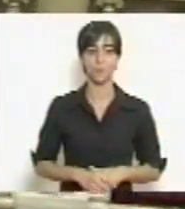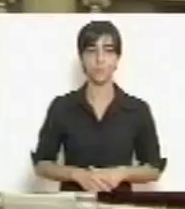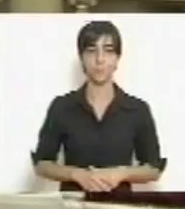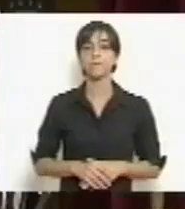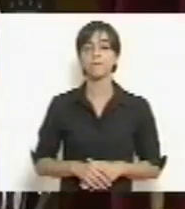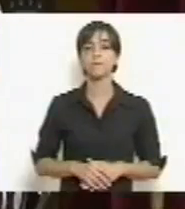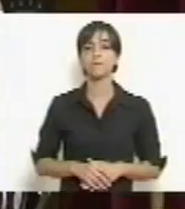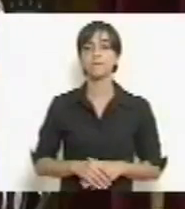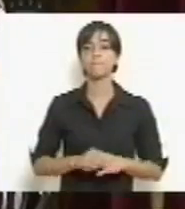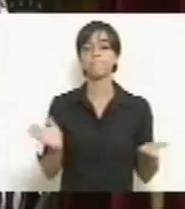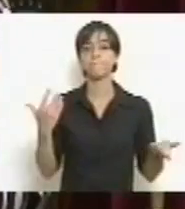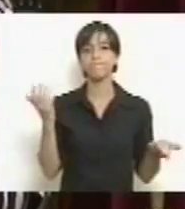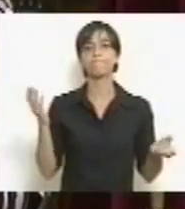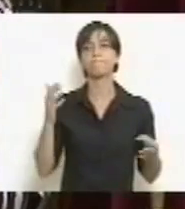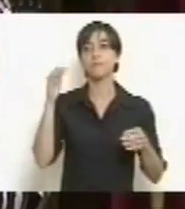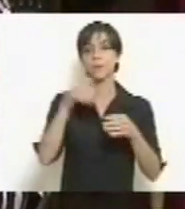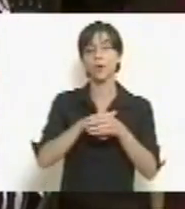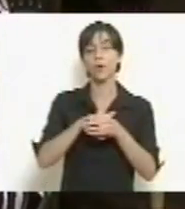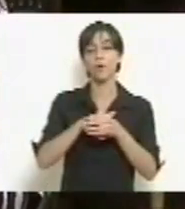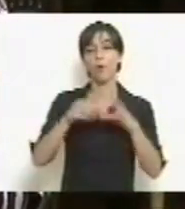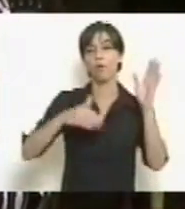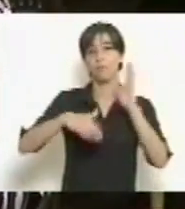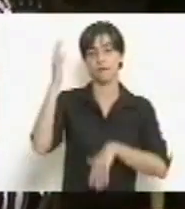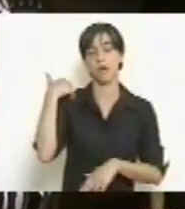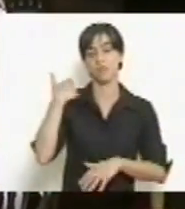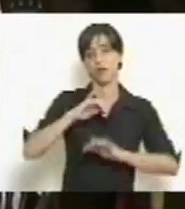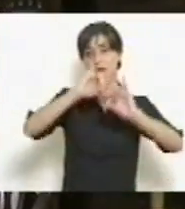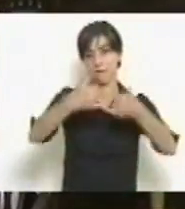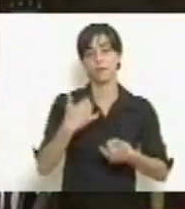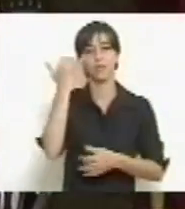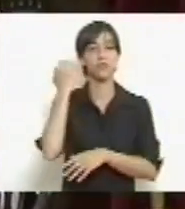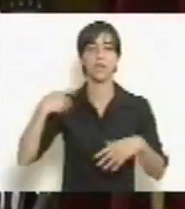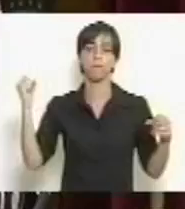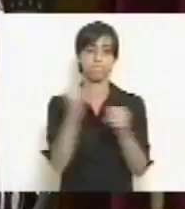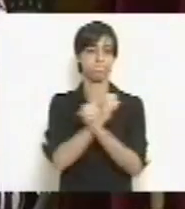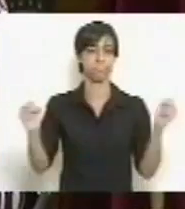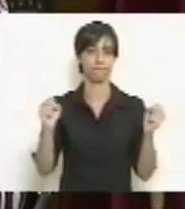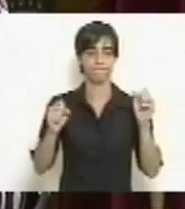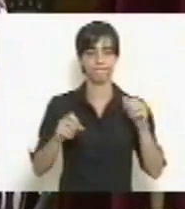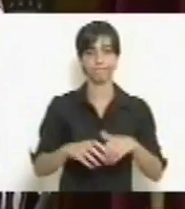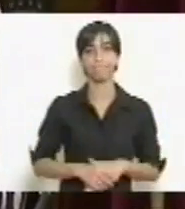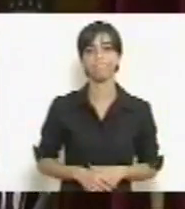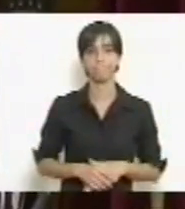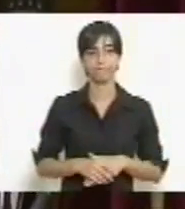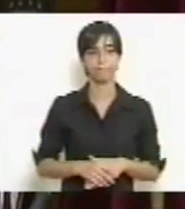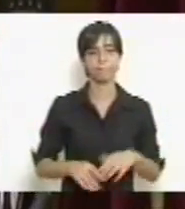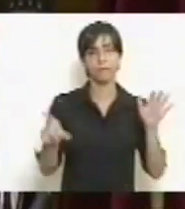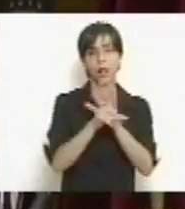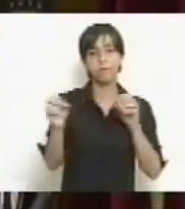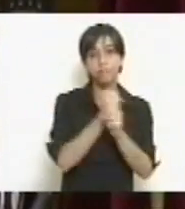Resulta afirmativa, queda sancionado, se